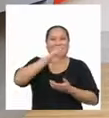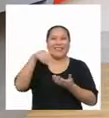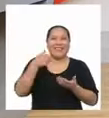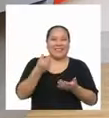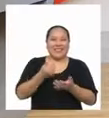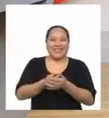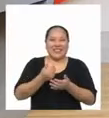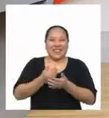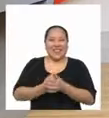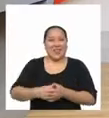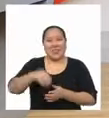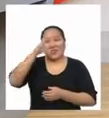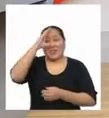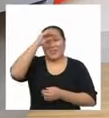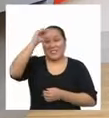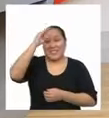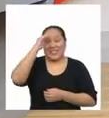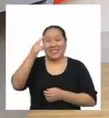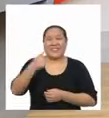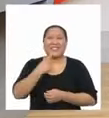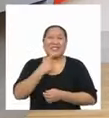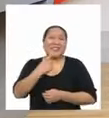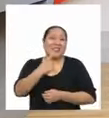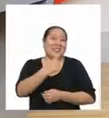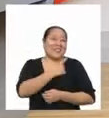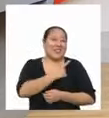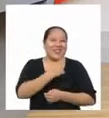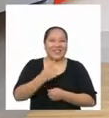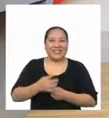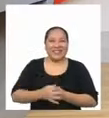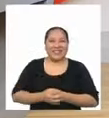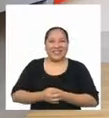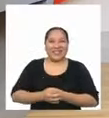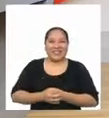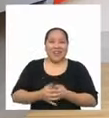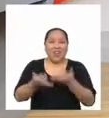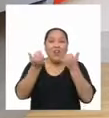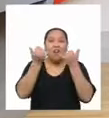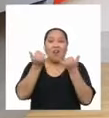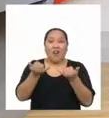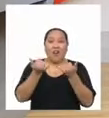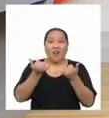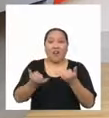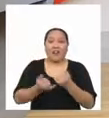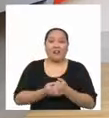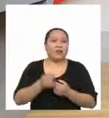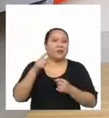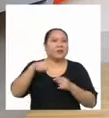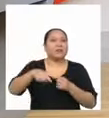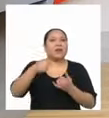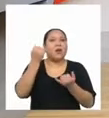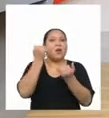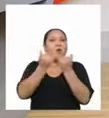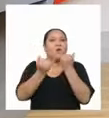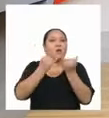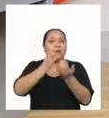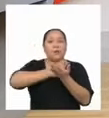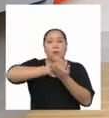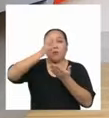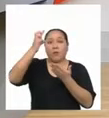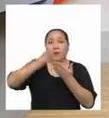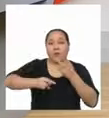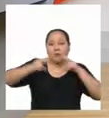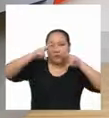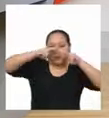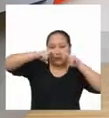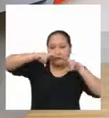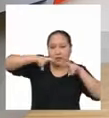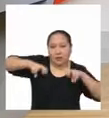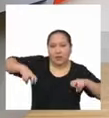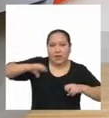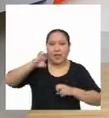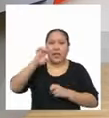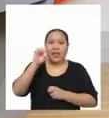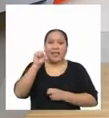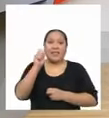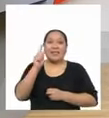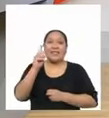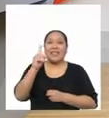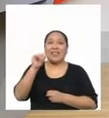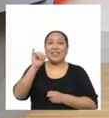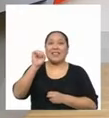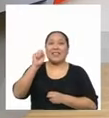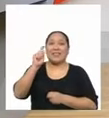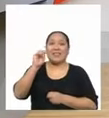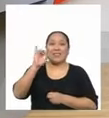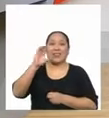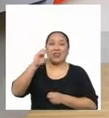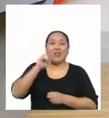Chicos y chicas de Primero de Secundaria Hoy nos toca el último programa sobre el estudio estadístico sobre la